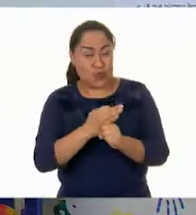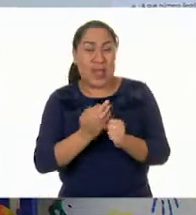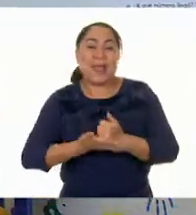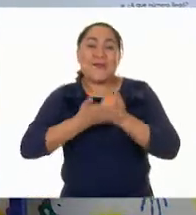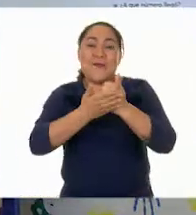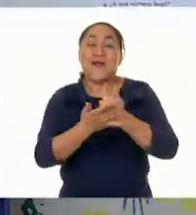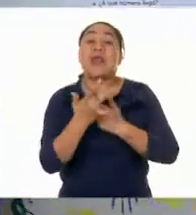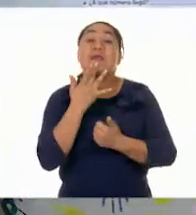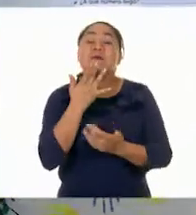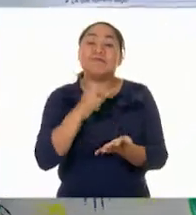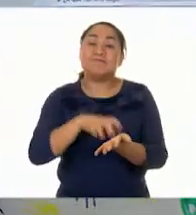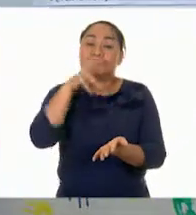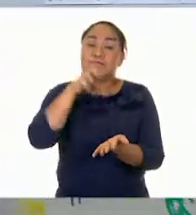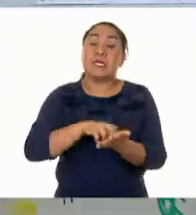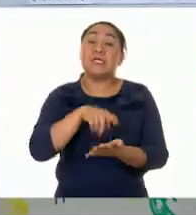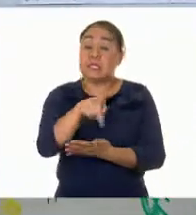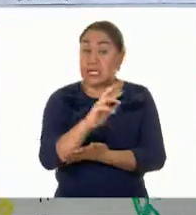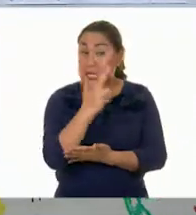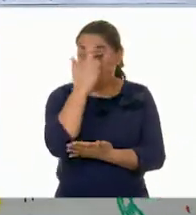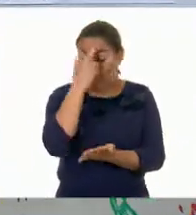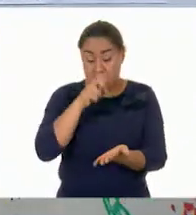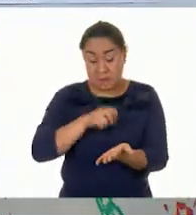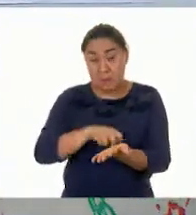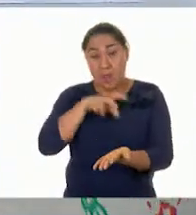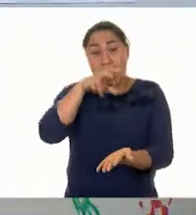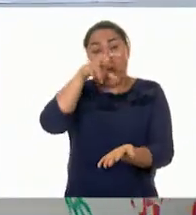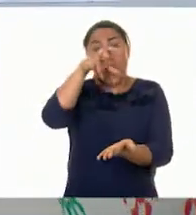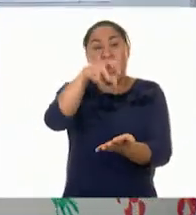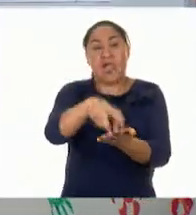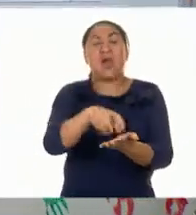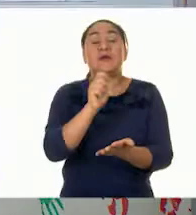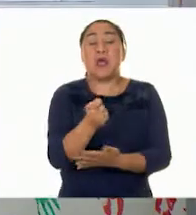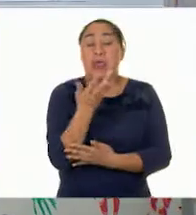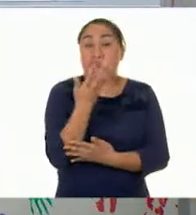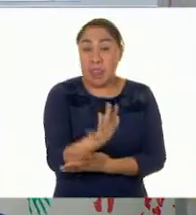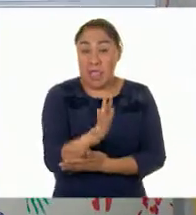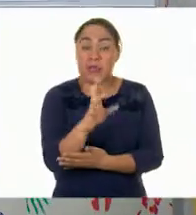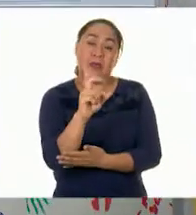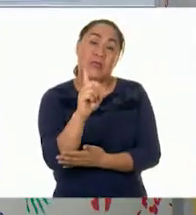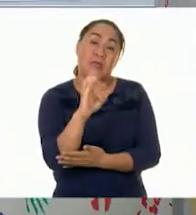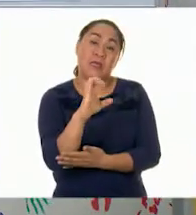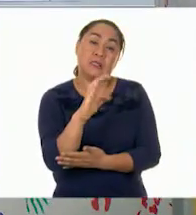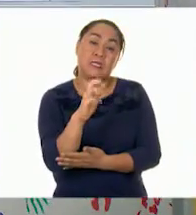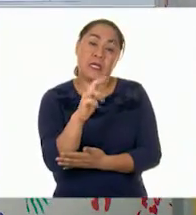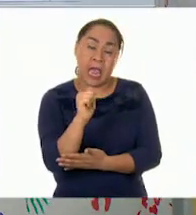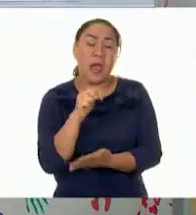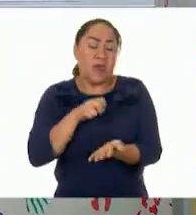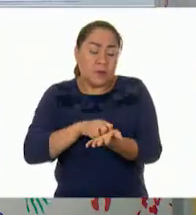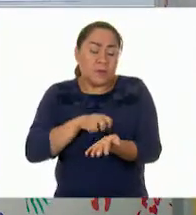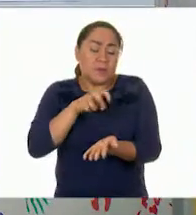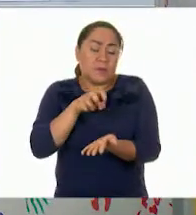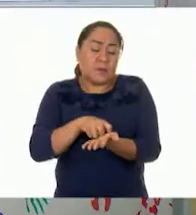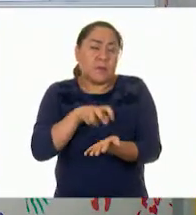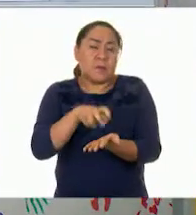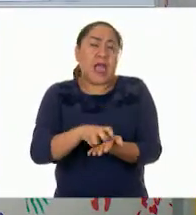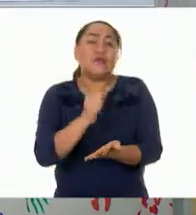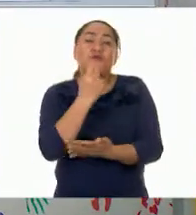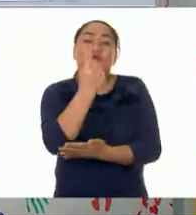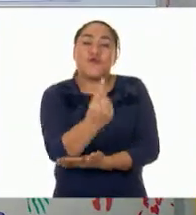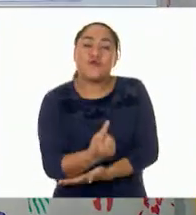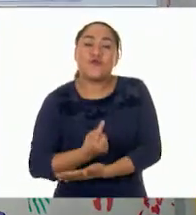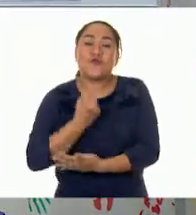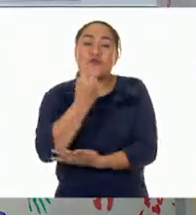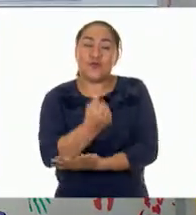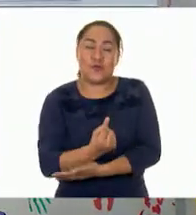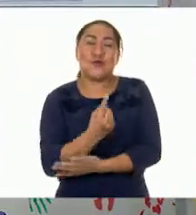Recuerden que los altos grandes representan una decena y los pequeños representarían las unidades. Así es. Muy bien.